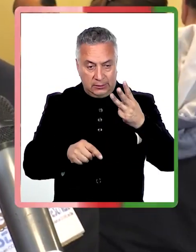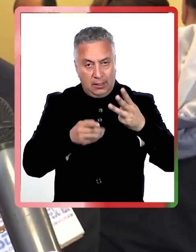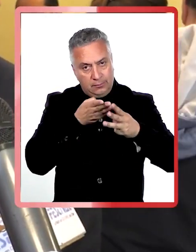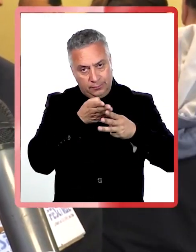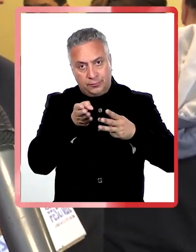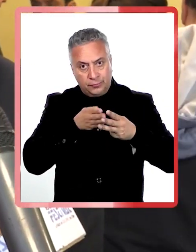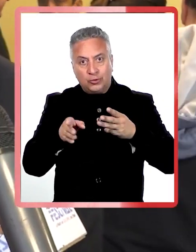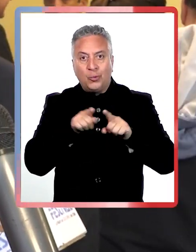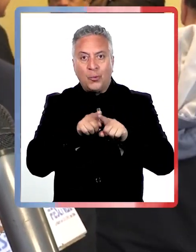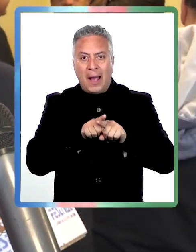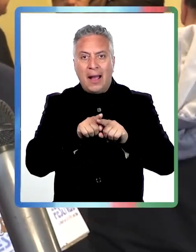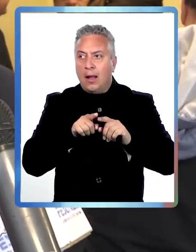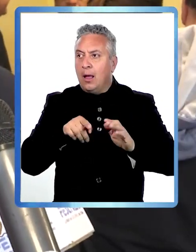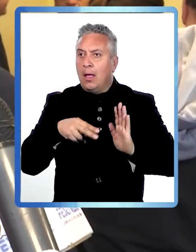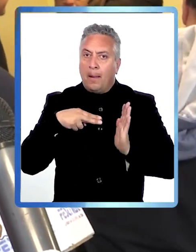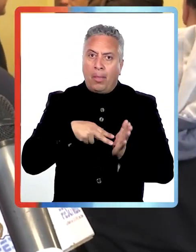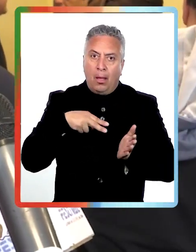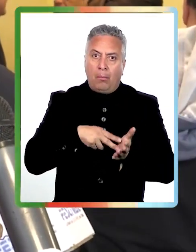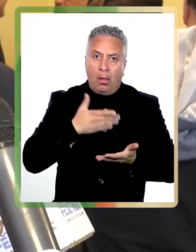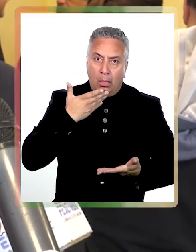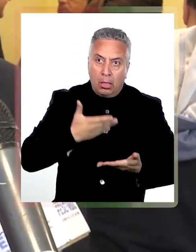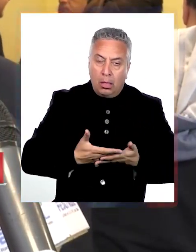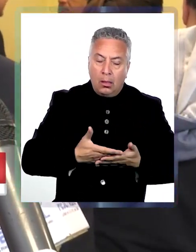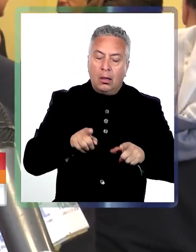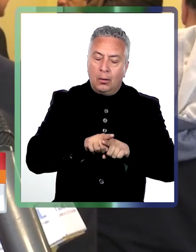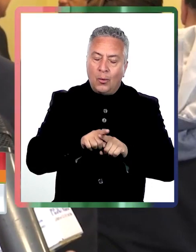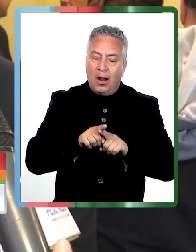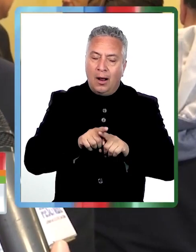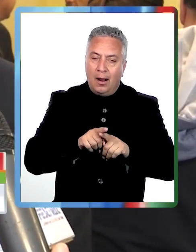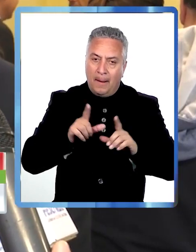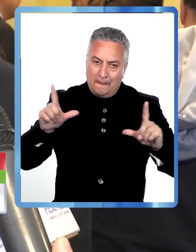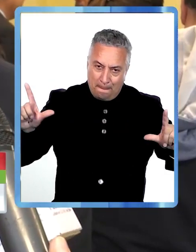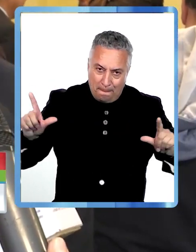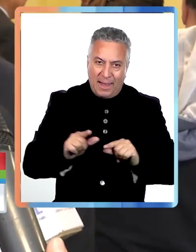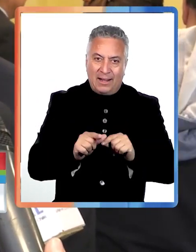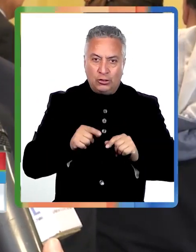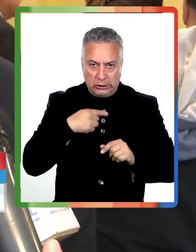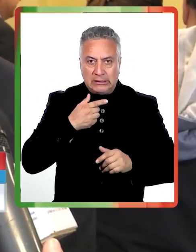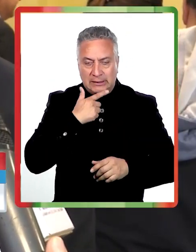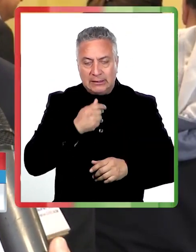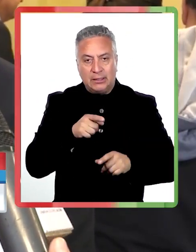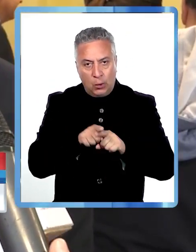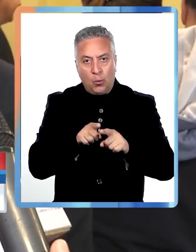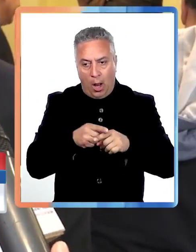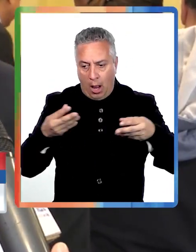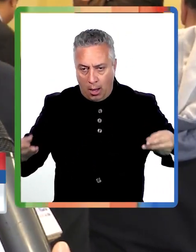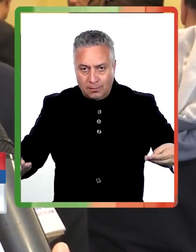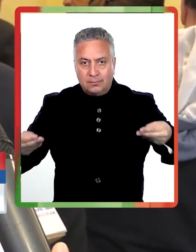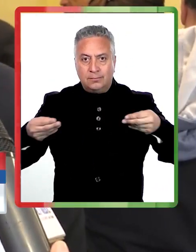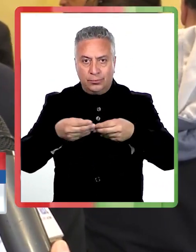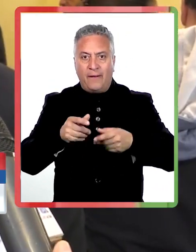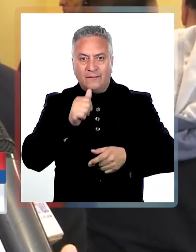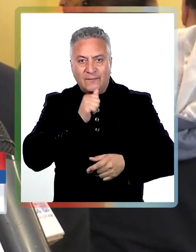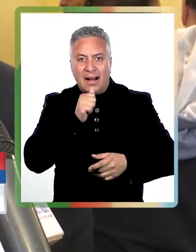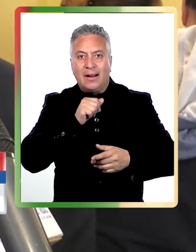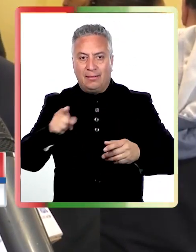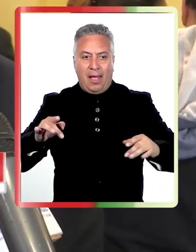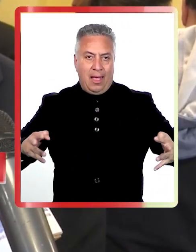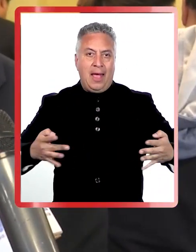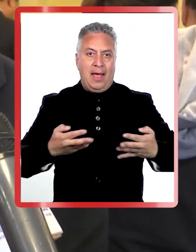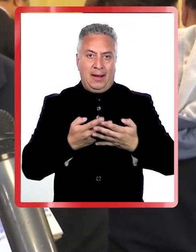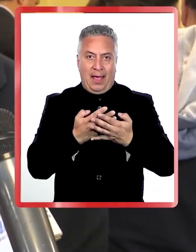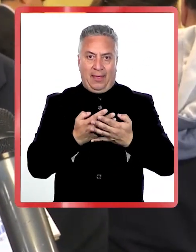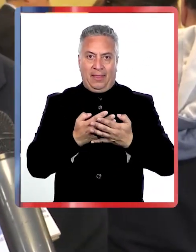Un área de reducción de listas de espera, para lo cual nosotros queremos disponer la capacidad de la Fundación para complementar las capacidades que hoy día faltan en la red pública